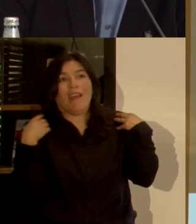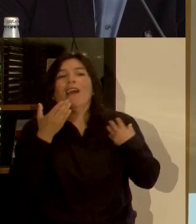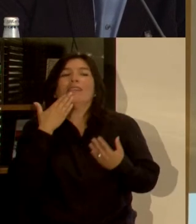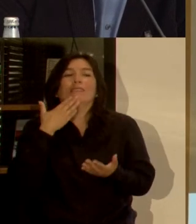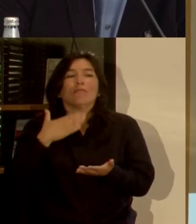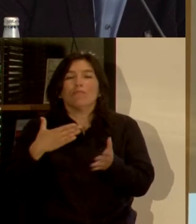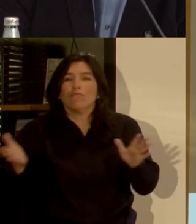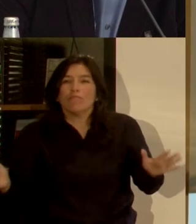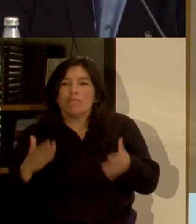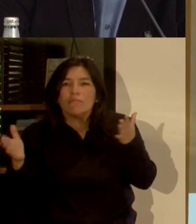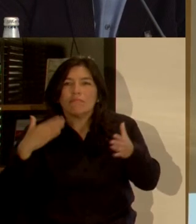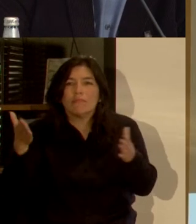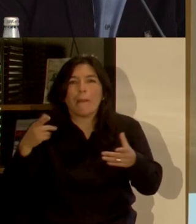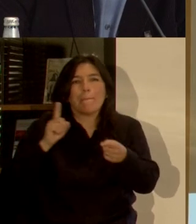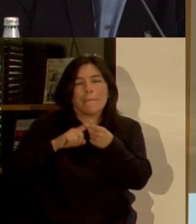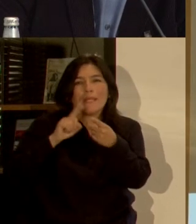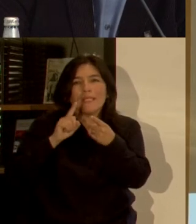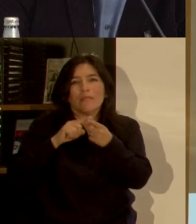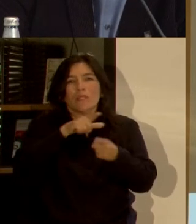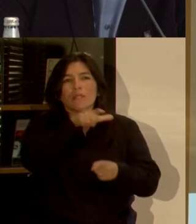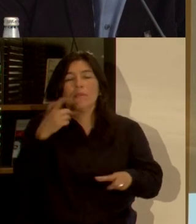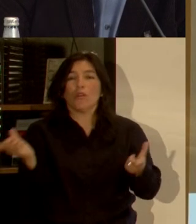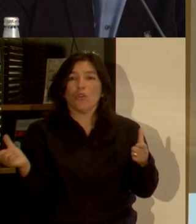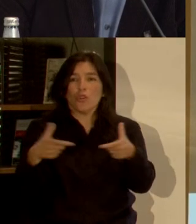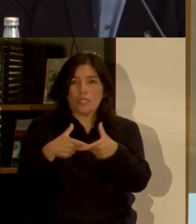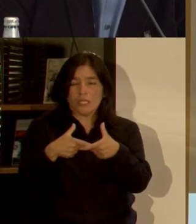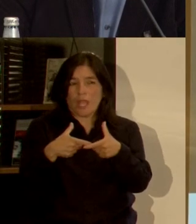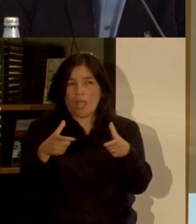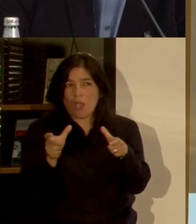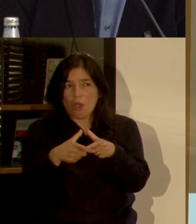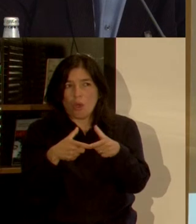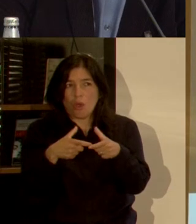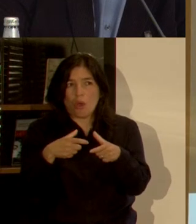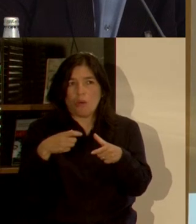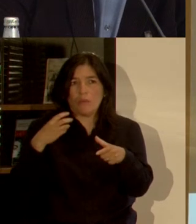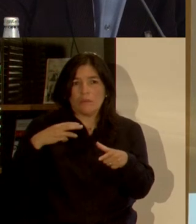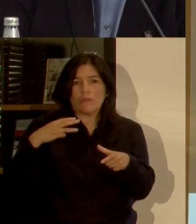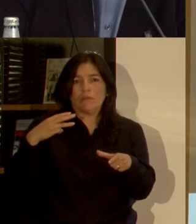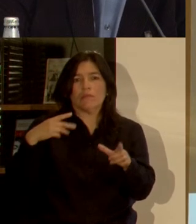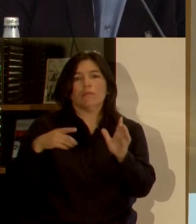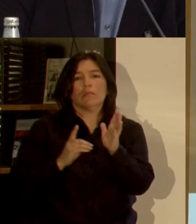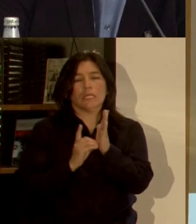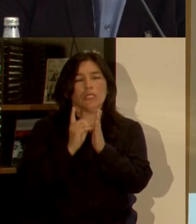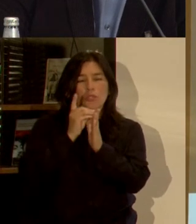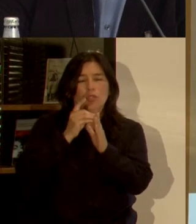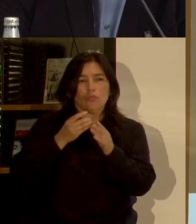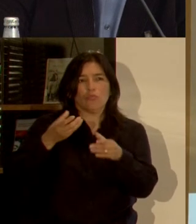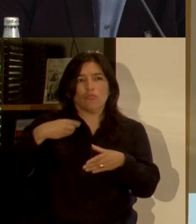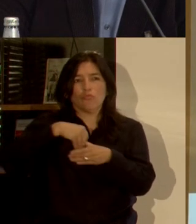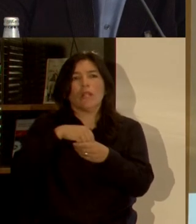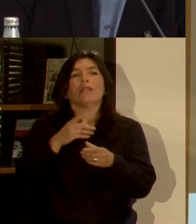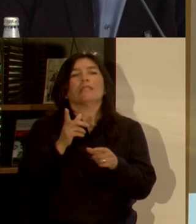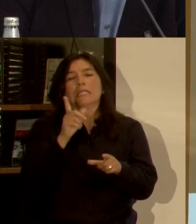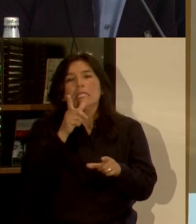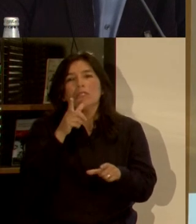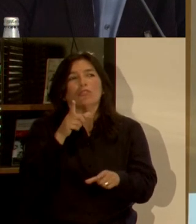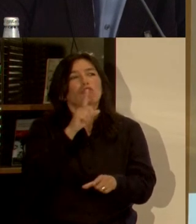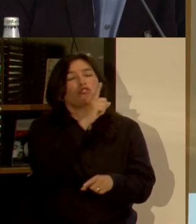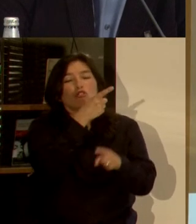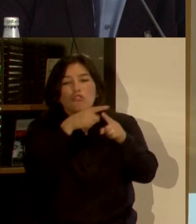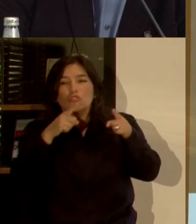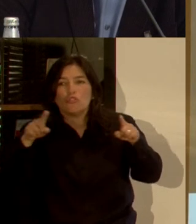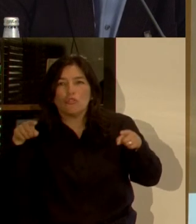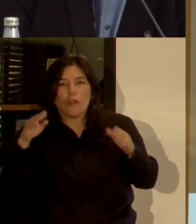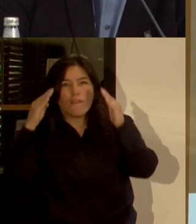promover la planificación urbana integrada, que el Consejo Nacional de Desarrollo Urbano está trabajando en eso, para que todos los enfoques sectoriales queden supeditados un